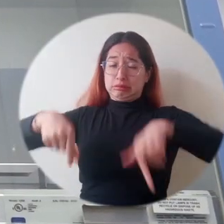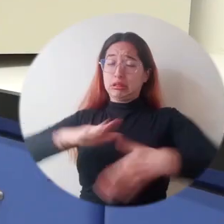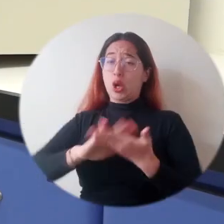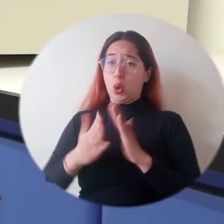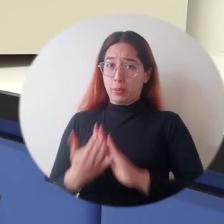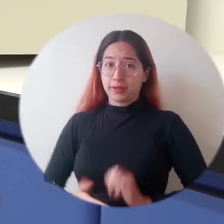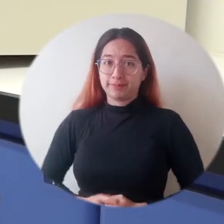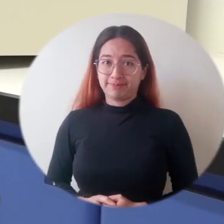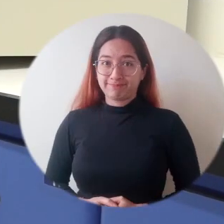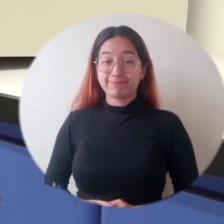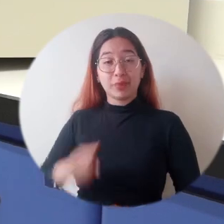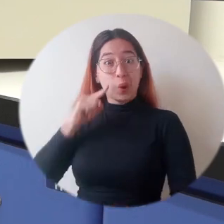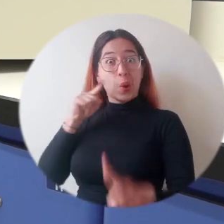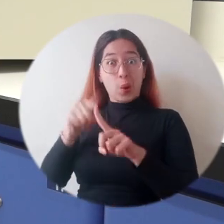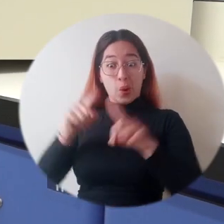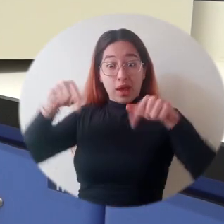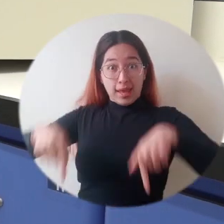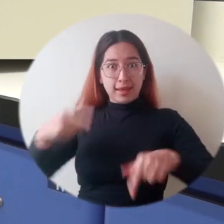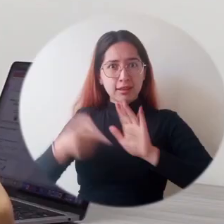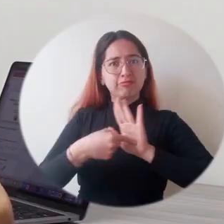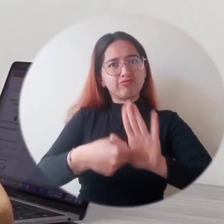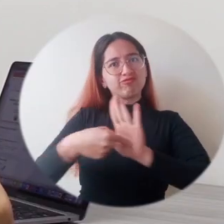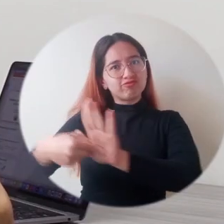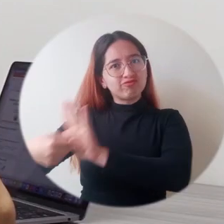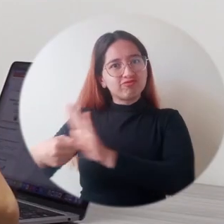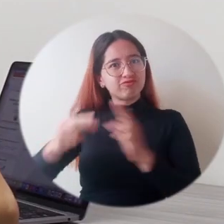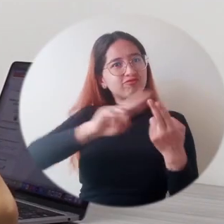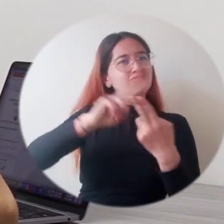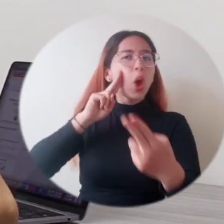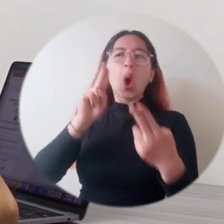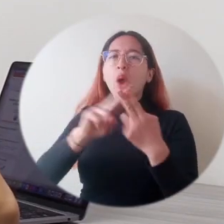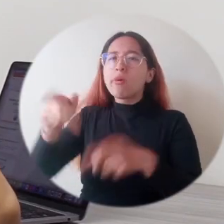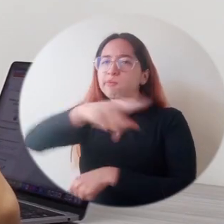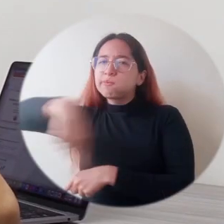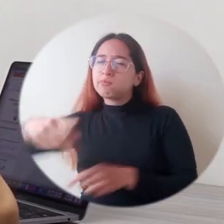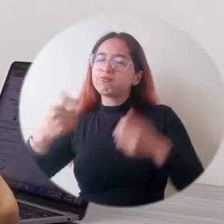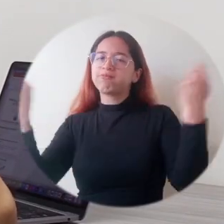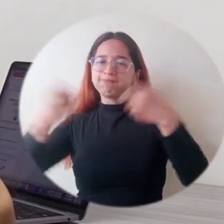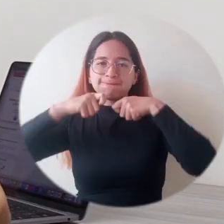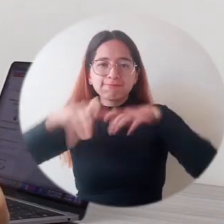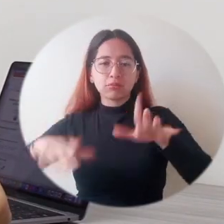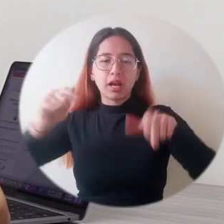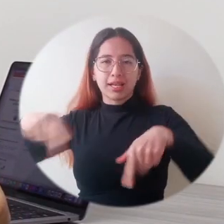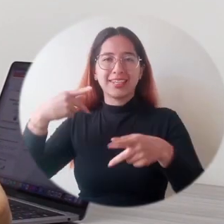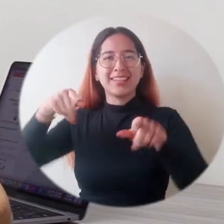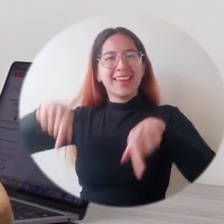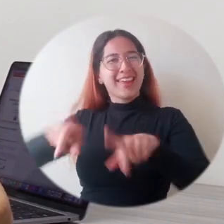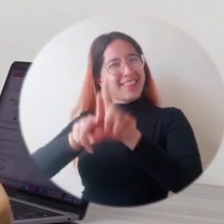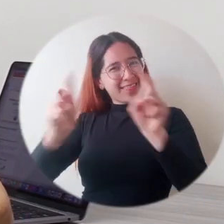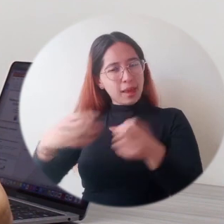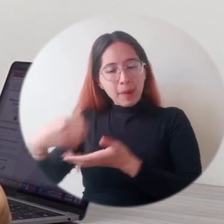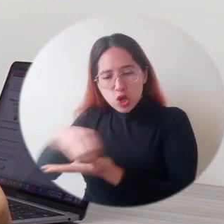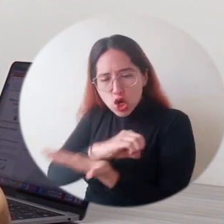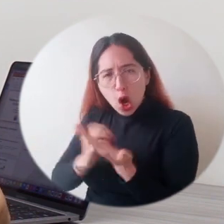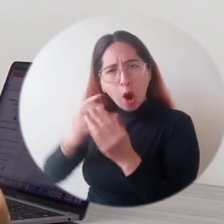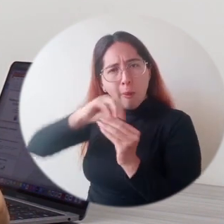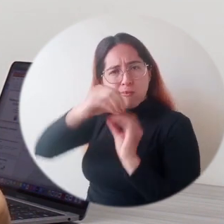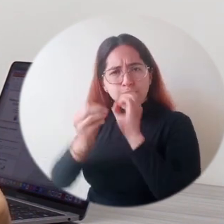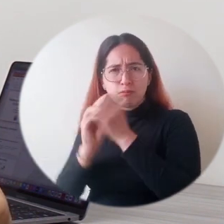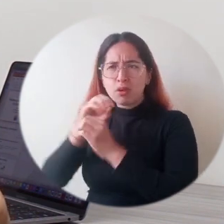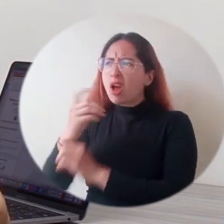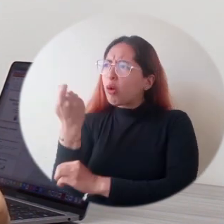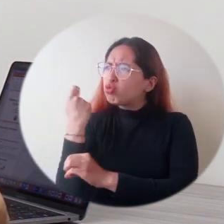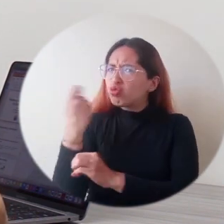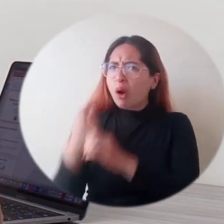sociedad, en nuestra comunidad. El objetivo es dar a conocer cosas que se hacen en el Centro de Genética y Biología Molecular. Este es un